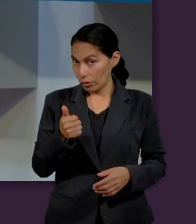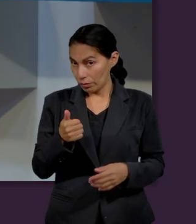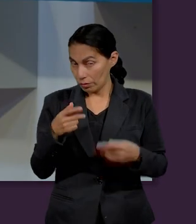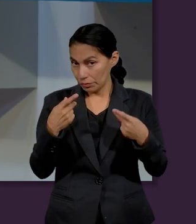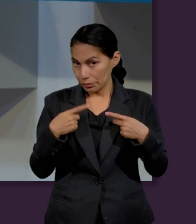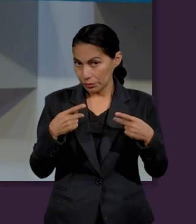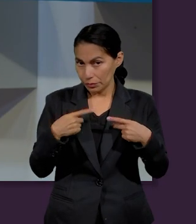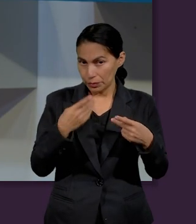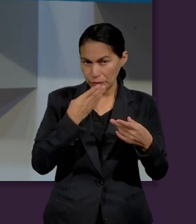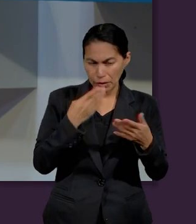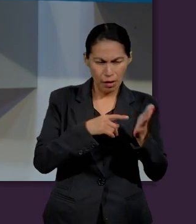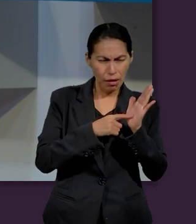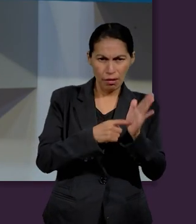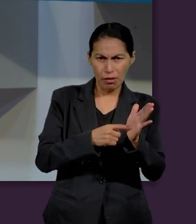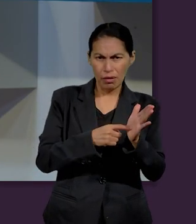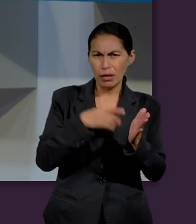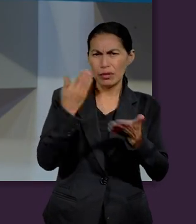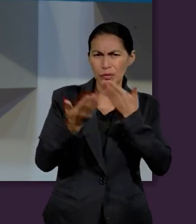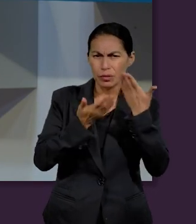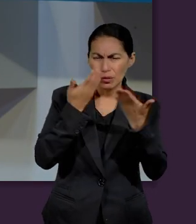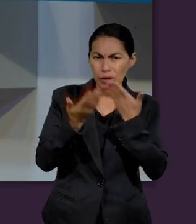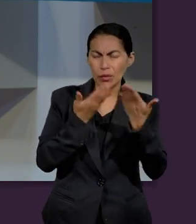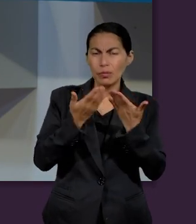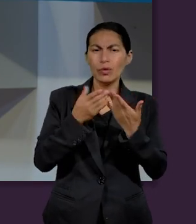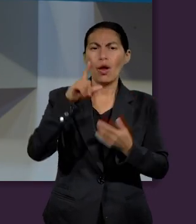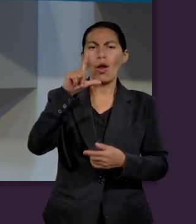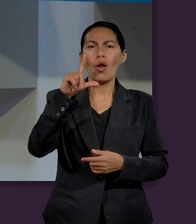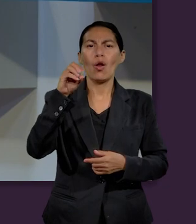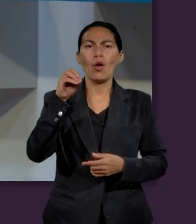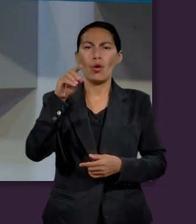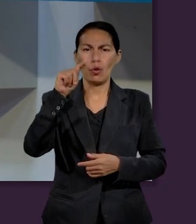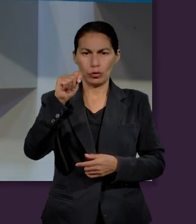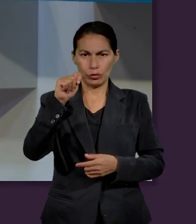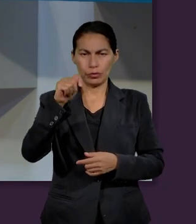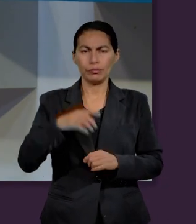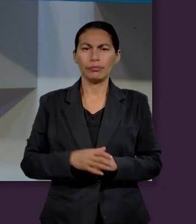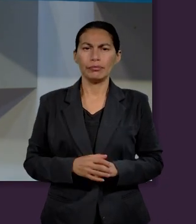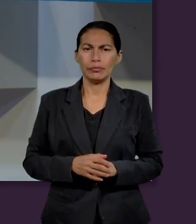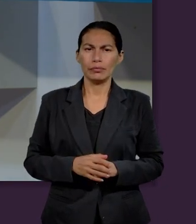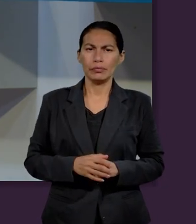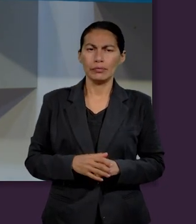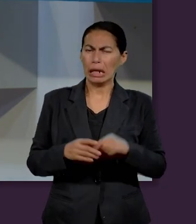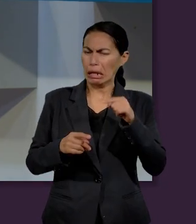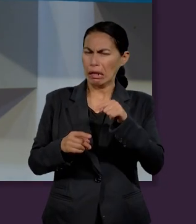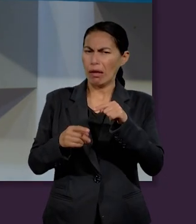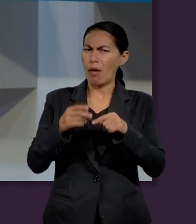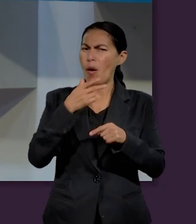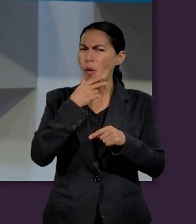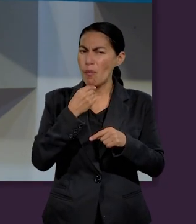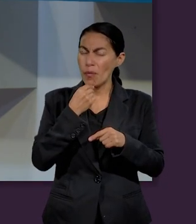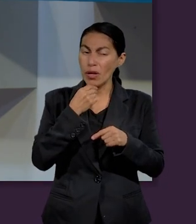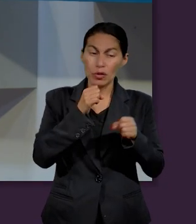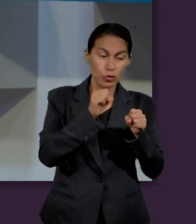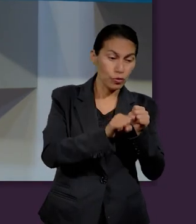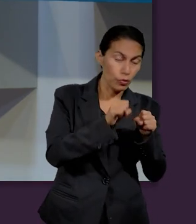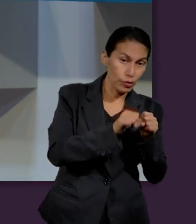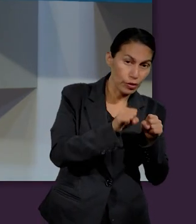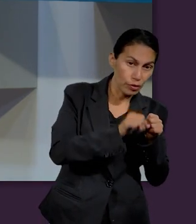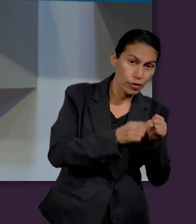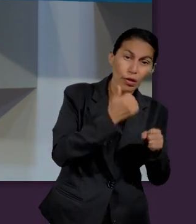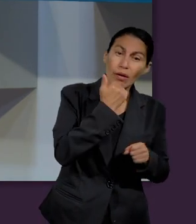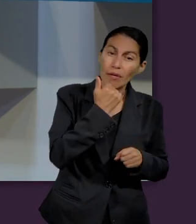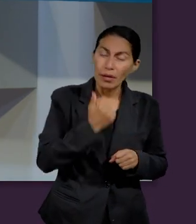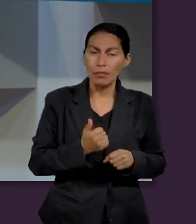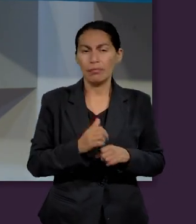Otro personaje que estudiamos durante esta semana es el caso de Lot. Lot, un personaje sobrino de